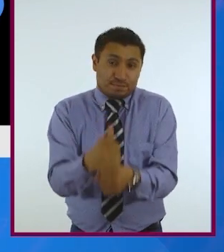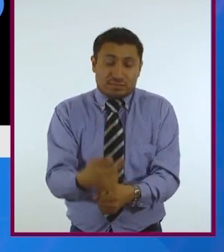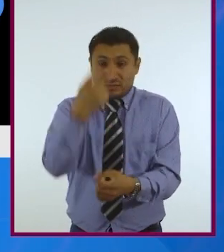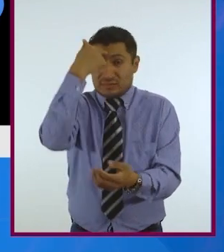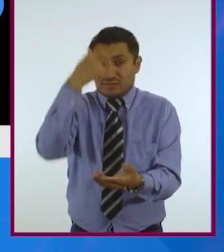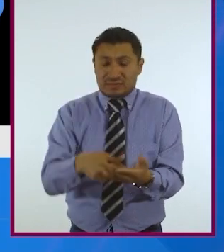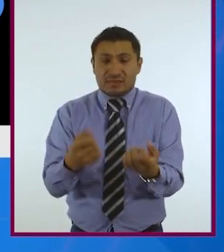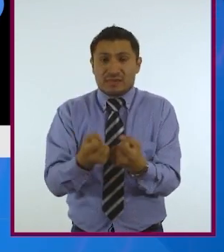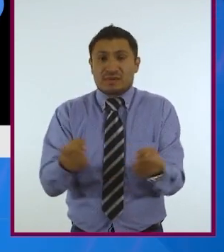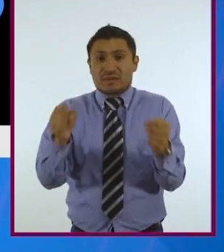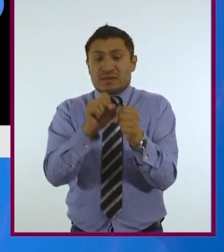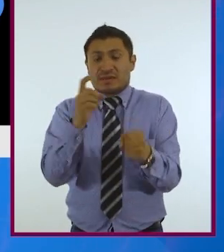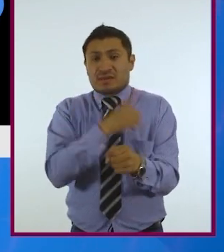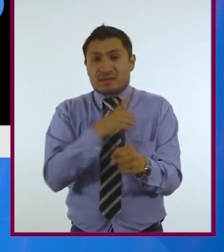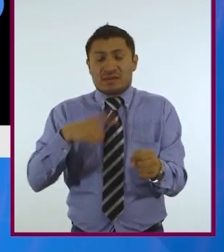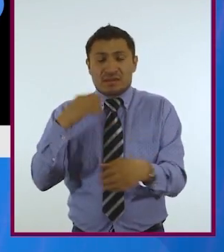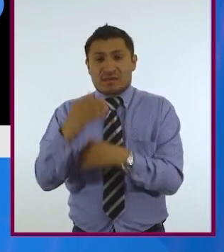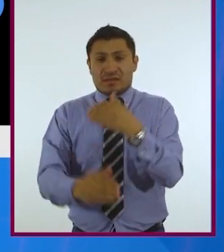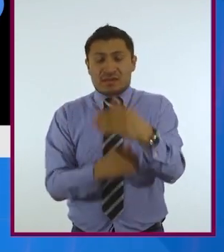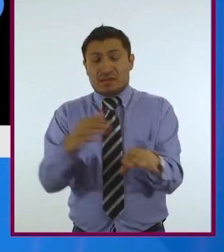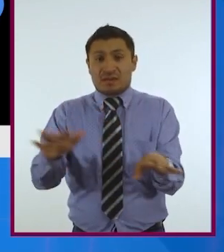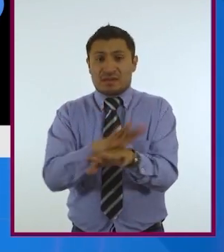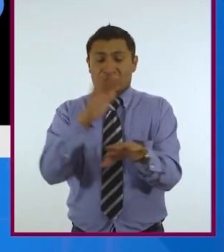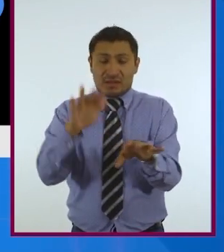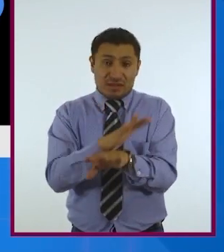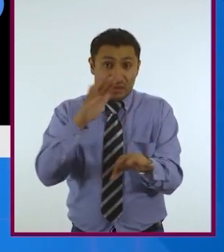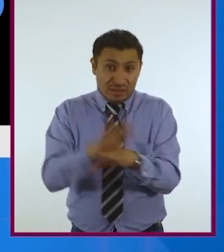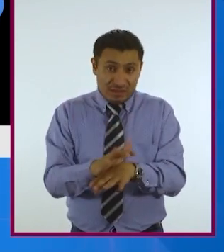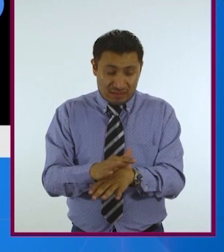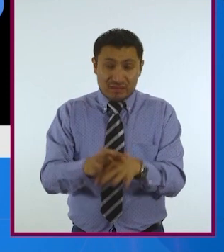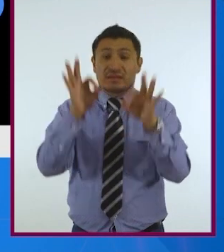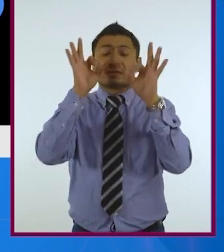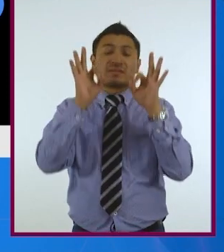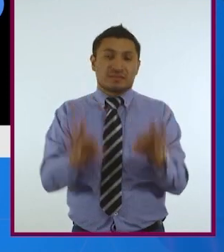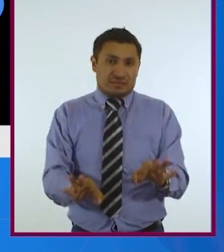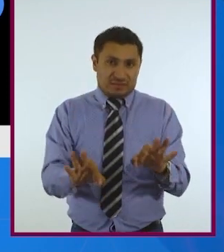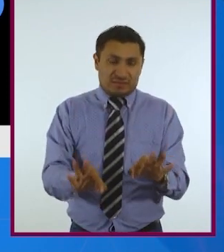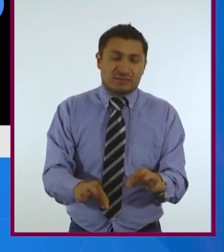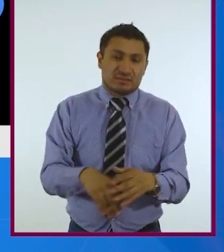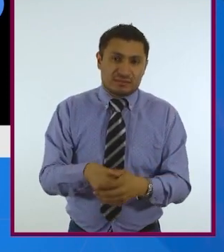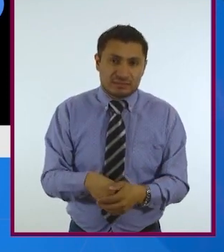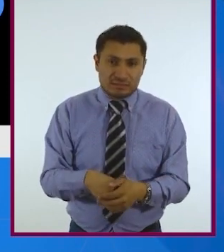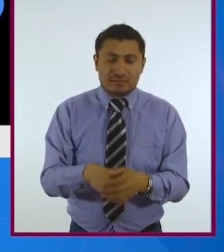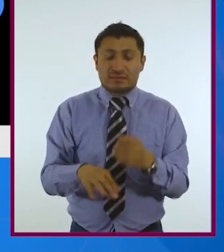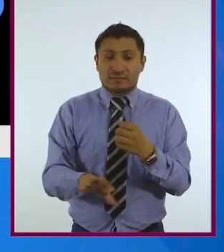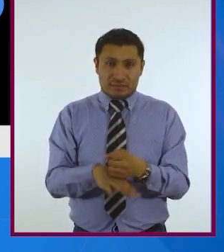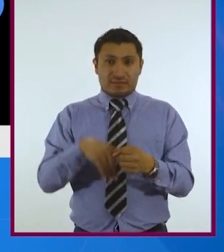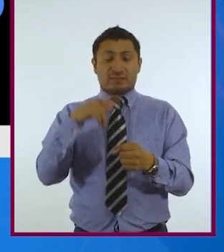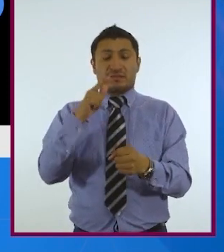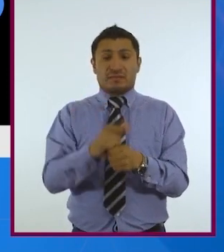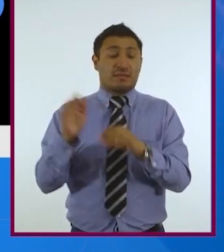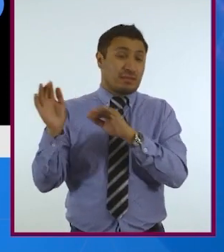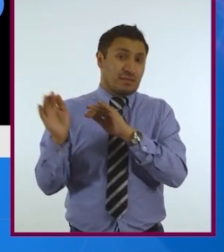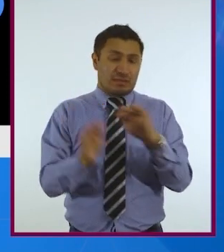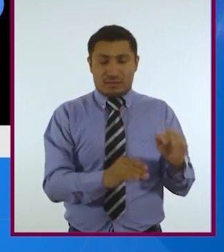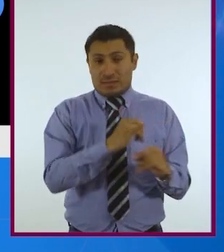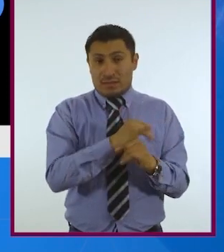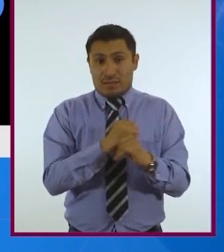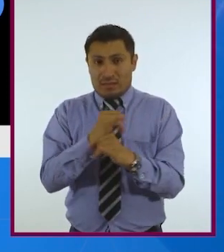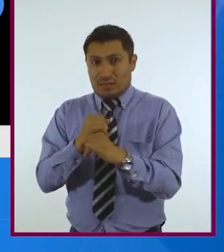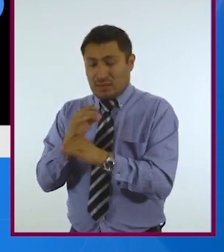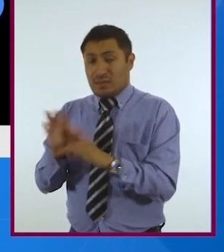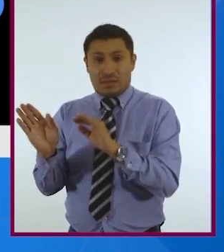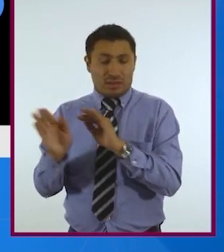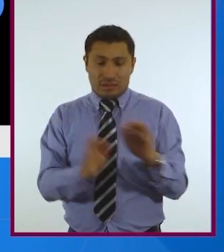que nuestra sociedad debe avanzar hacia la sustitución, definitivamente hacia la sustitución de animales en la investigación.